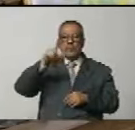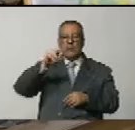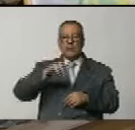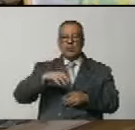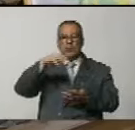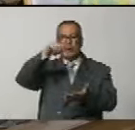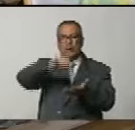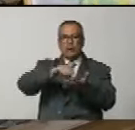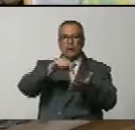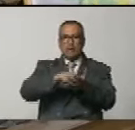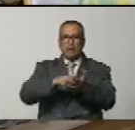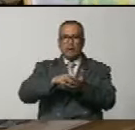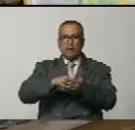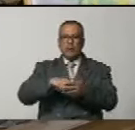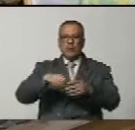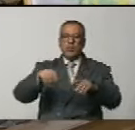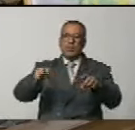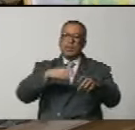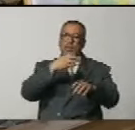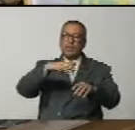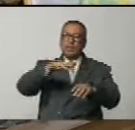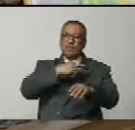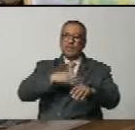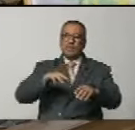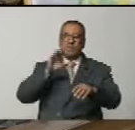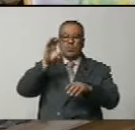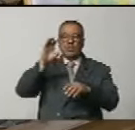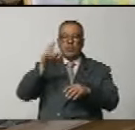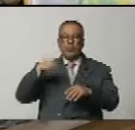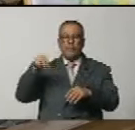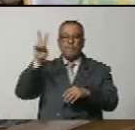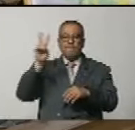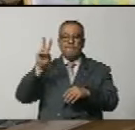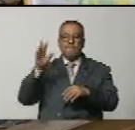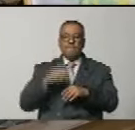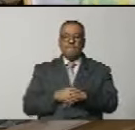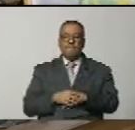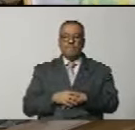capital del folclor de la patria venezolana.